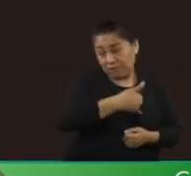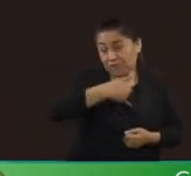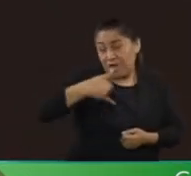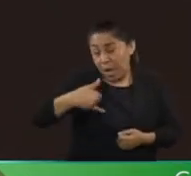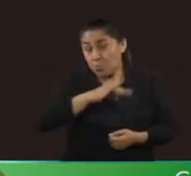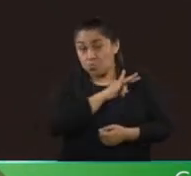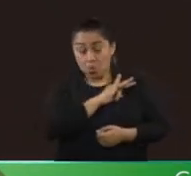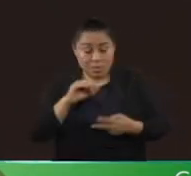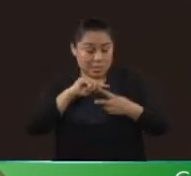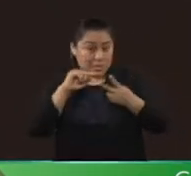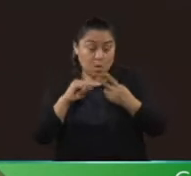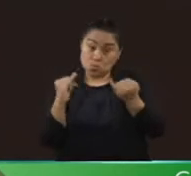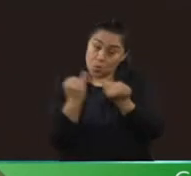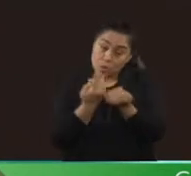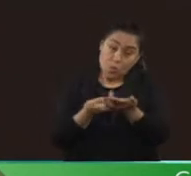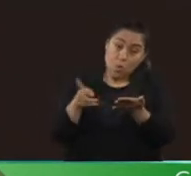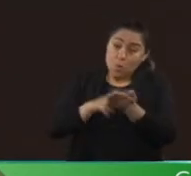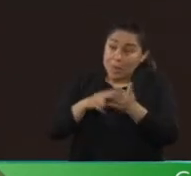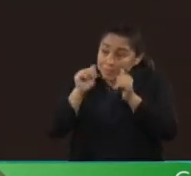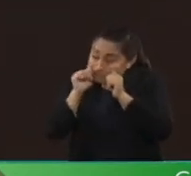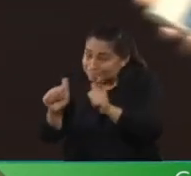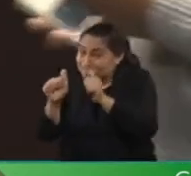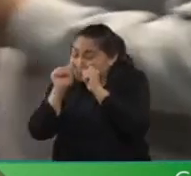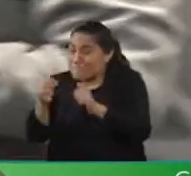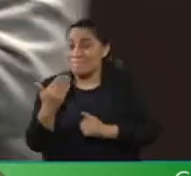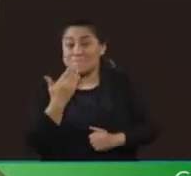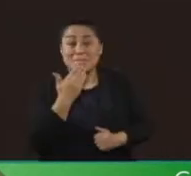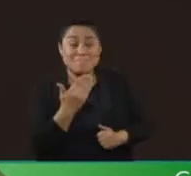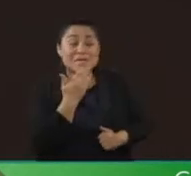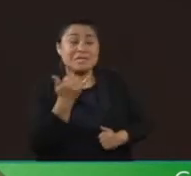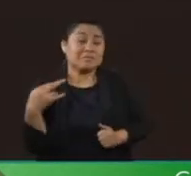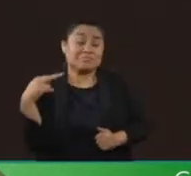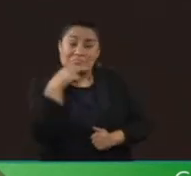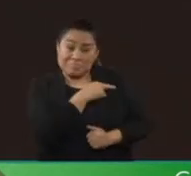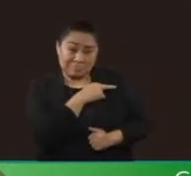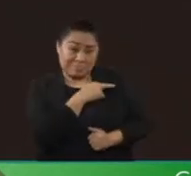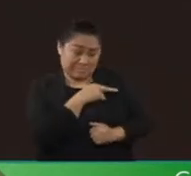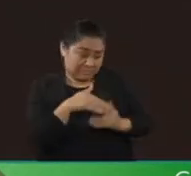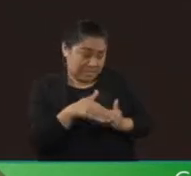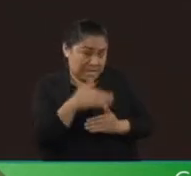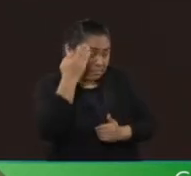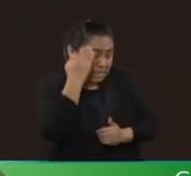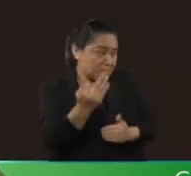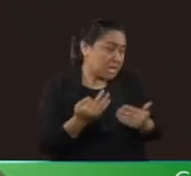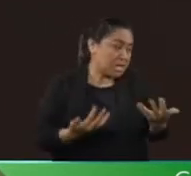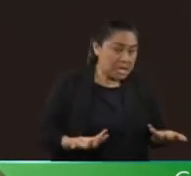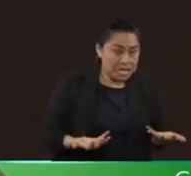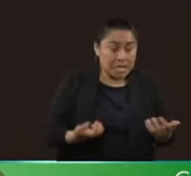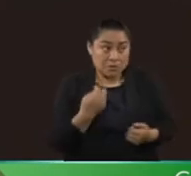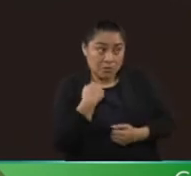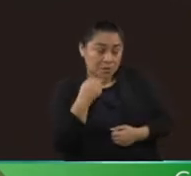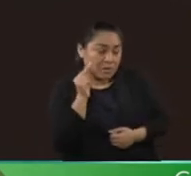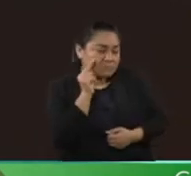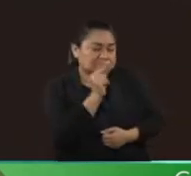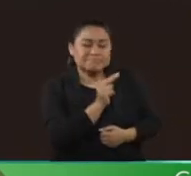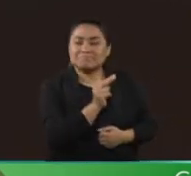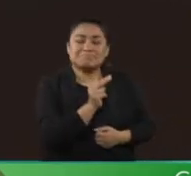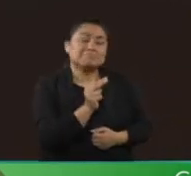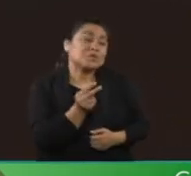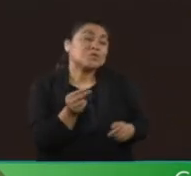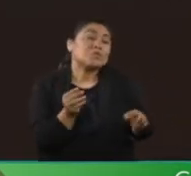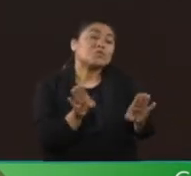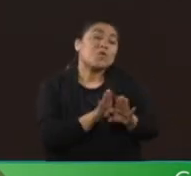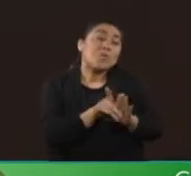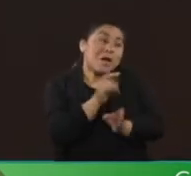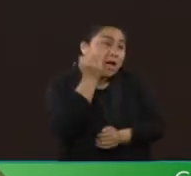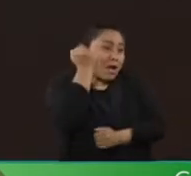enfrentar estos dos grandes retos de forma exitosa y eficiente en un mediano plazo me parece más un buen deseo que